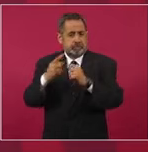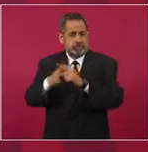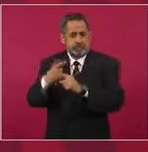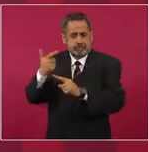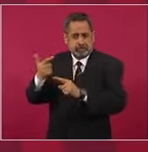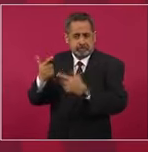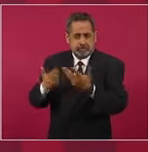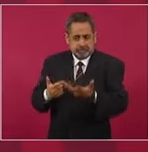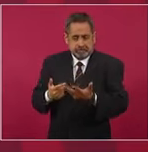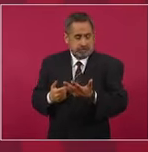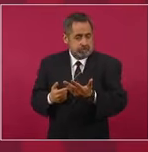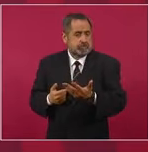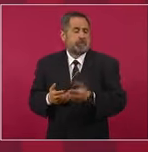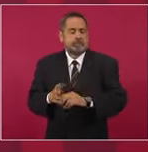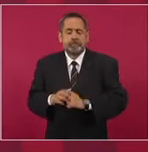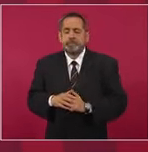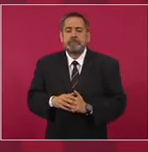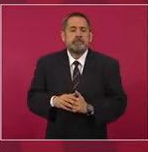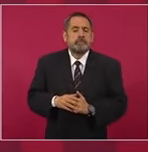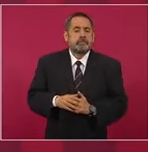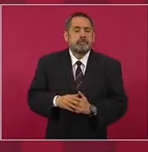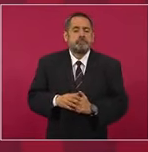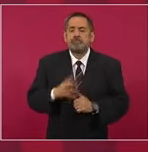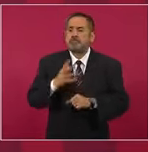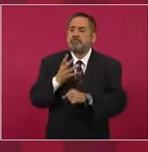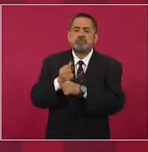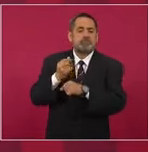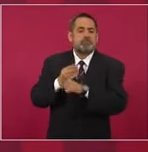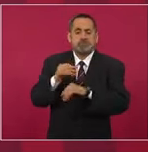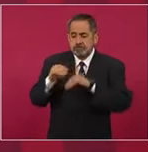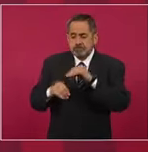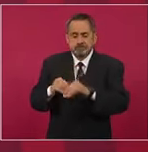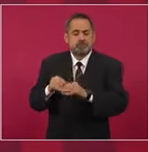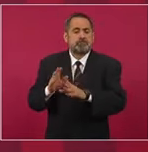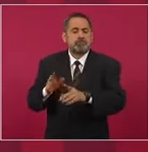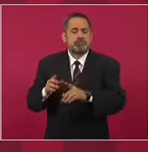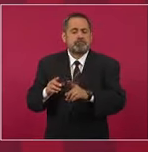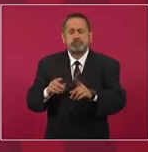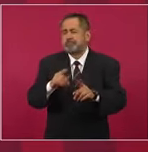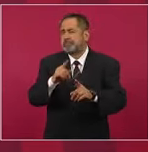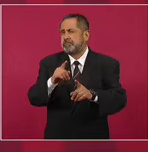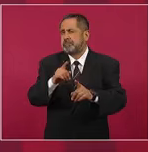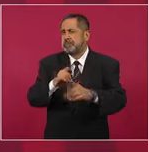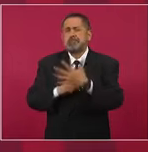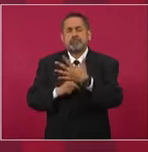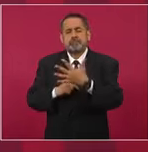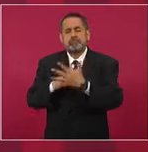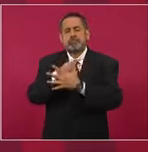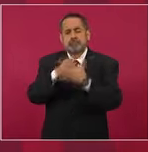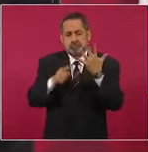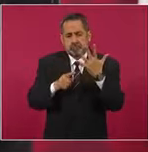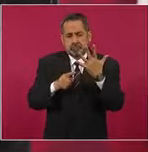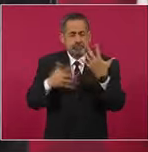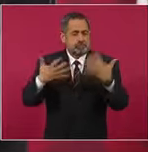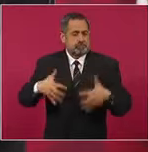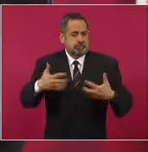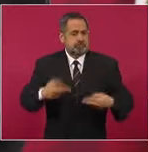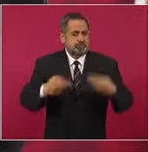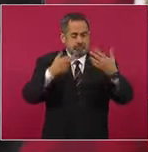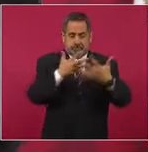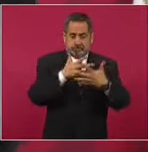cinco grandes empresas